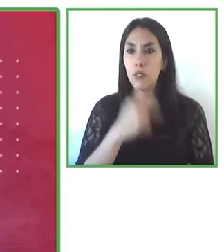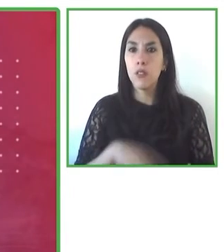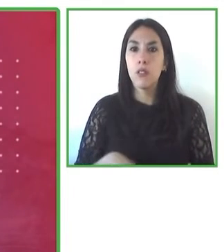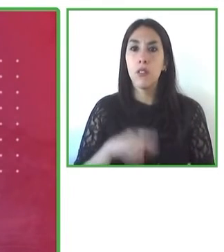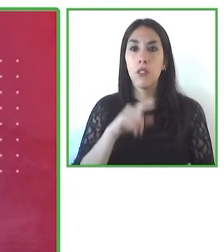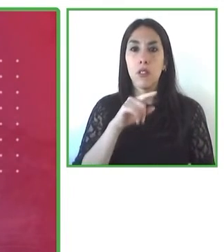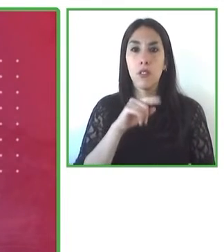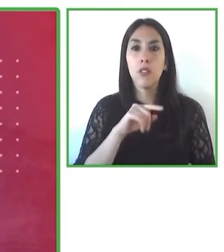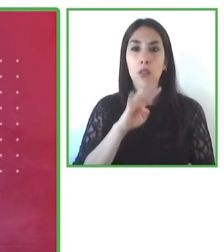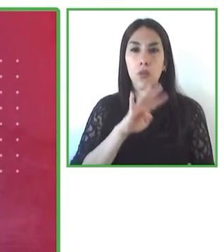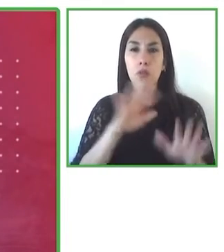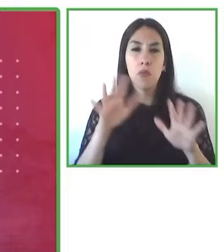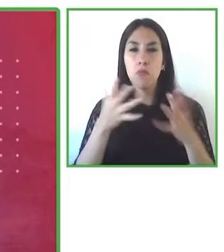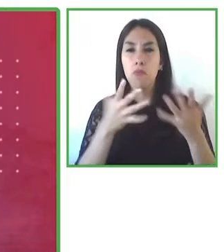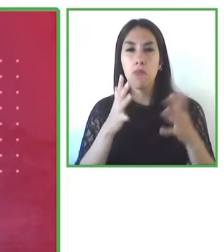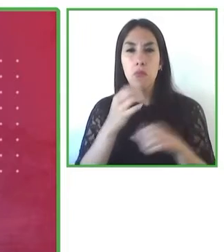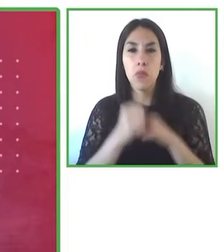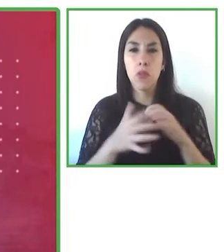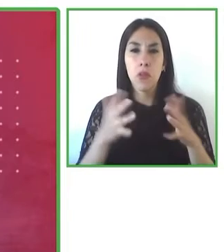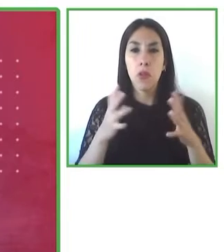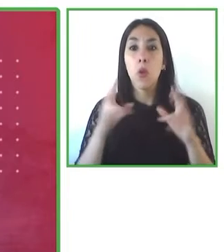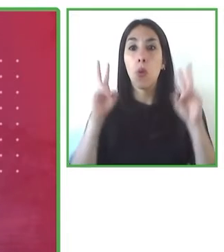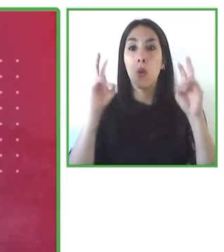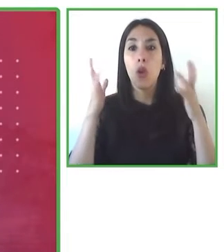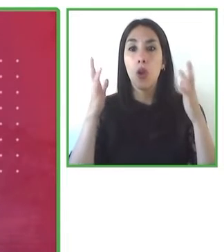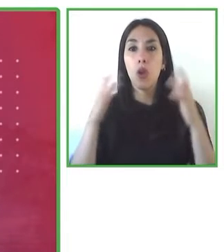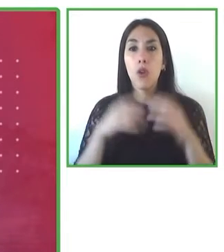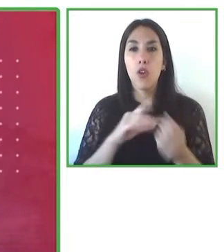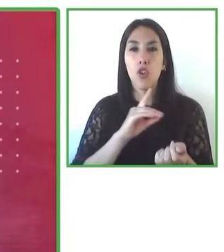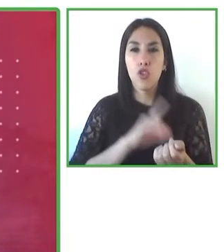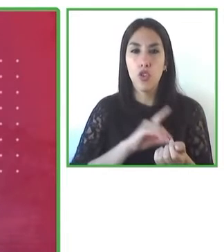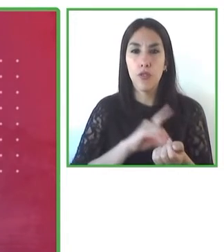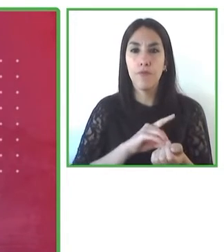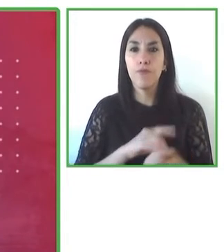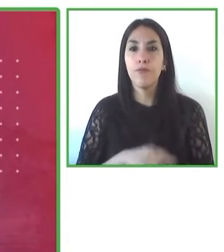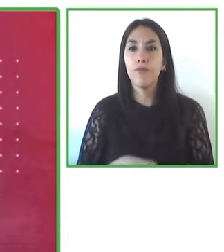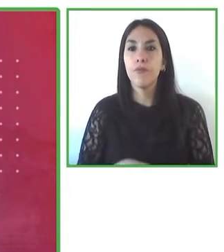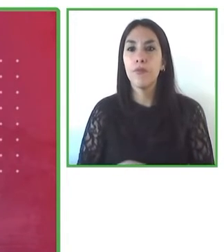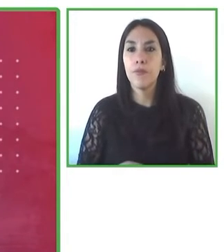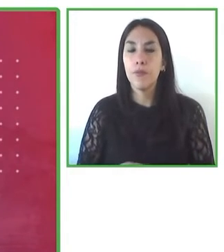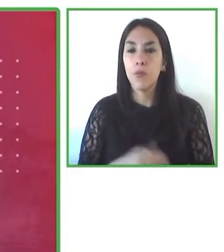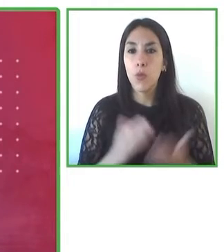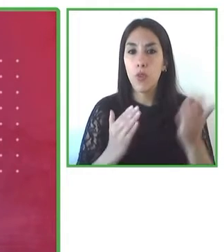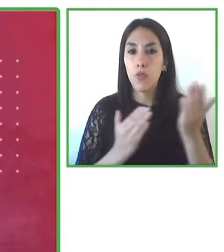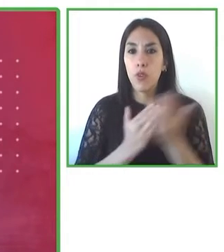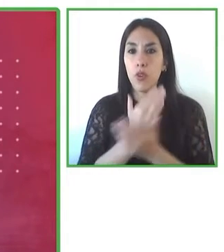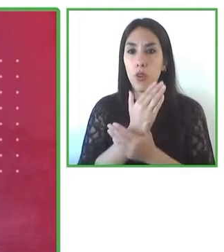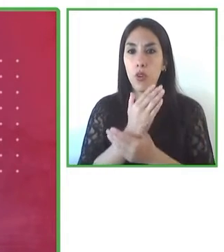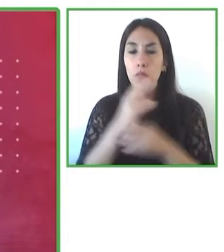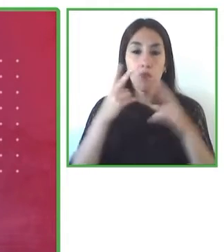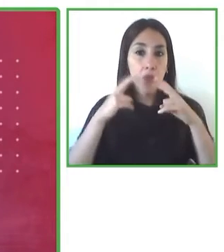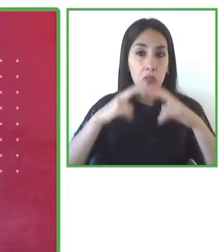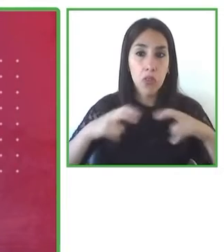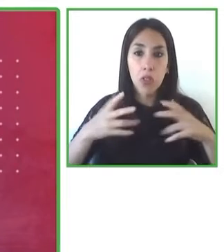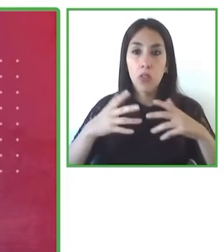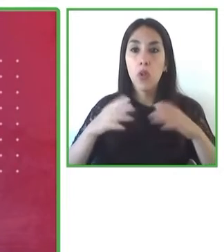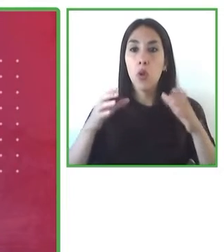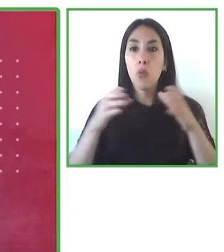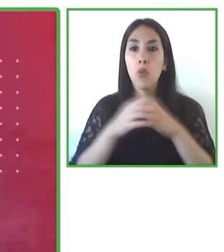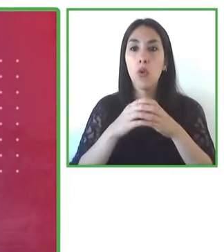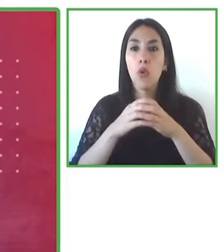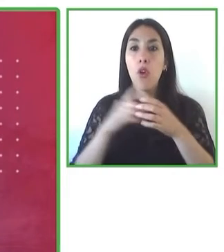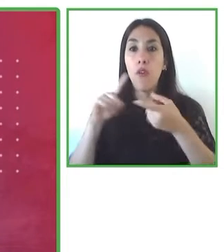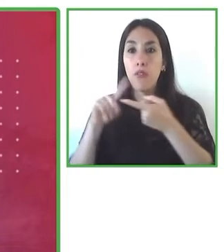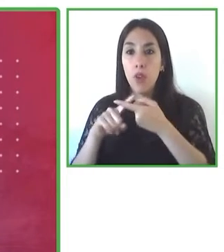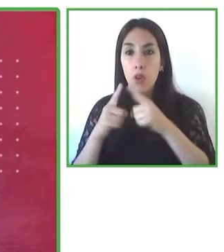nuevo que empezábamos recién a explorar, con un grupo de amigos comenzamos la idea de construir una biblioteca digital para personas con discapacidad visual, justamente